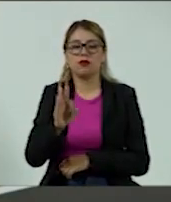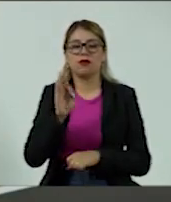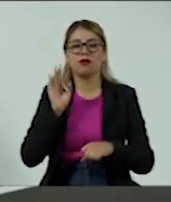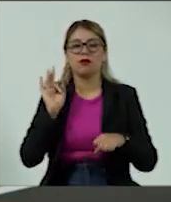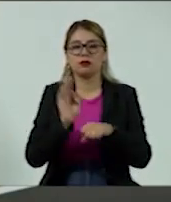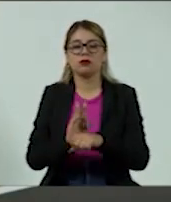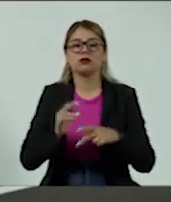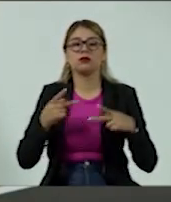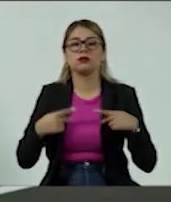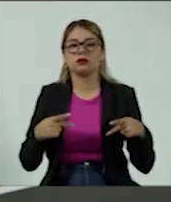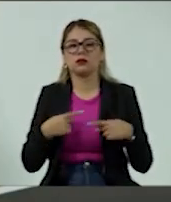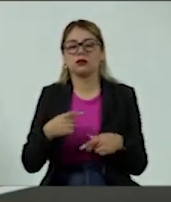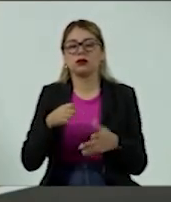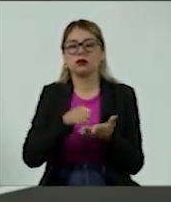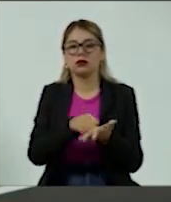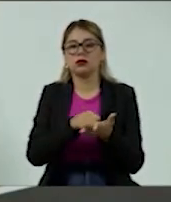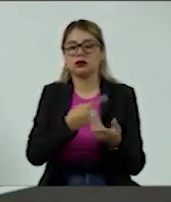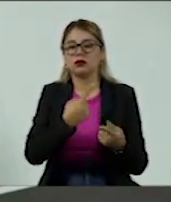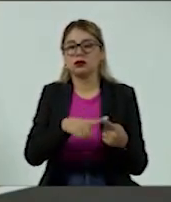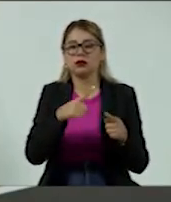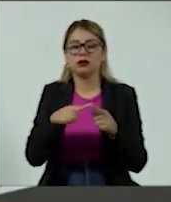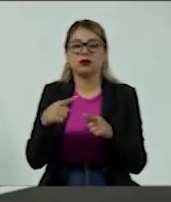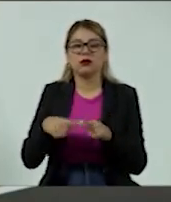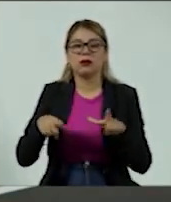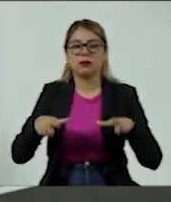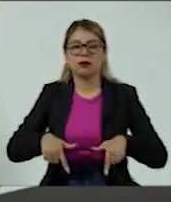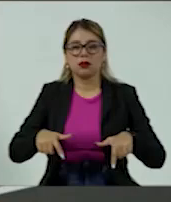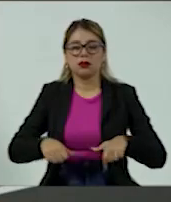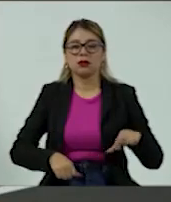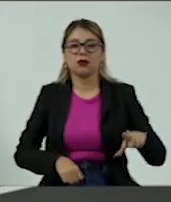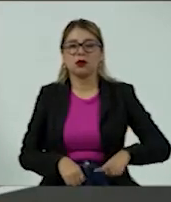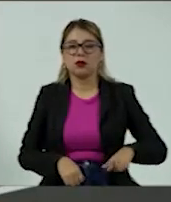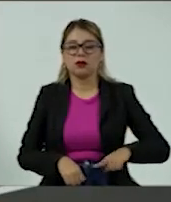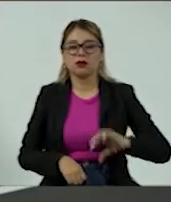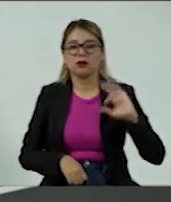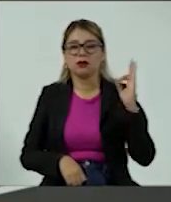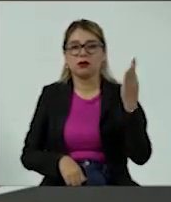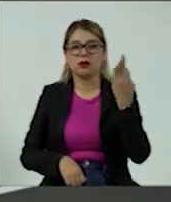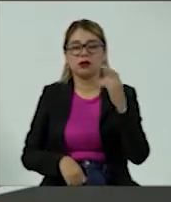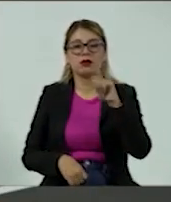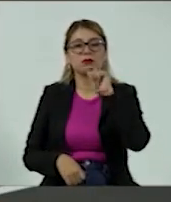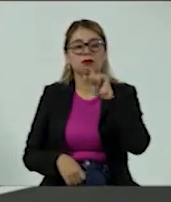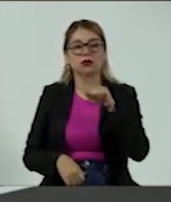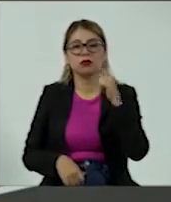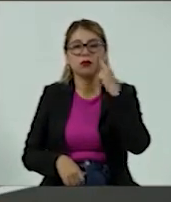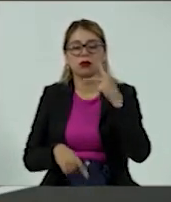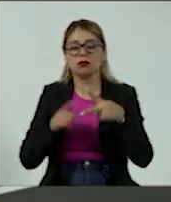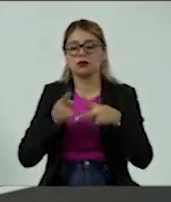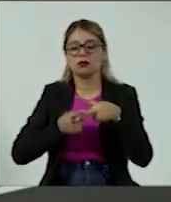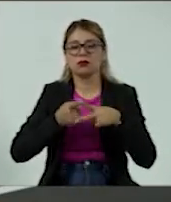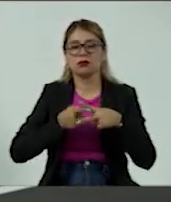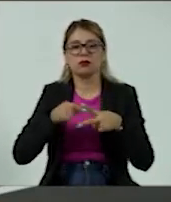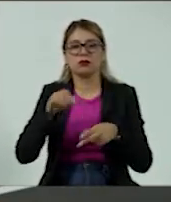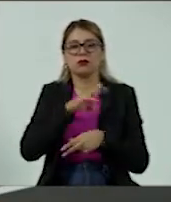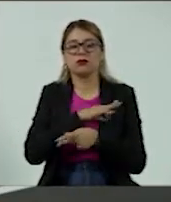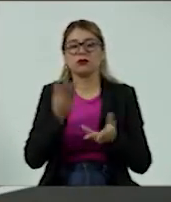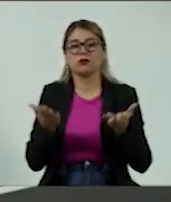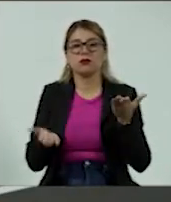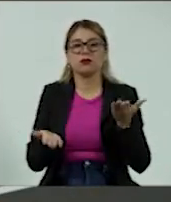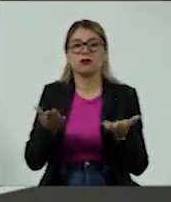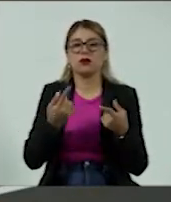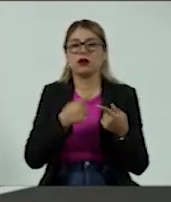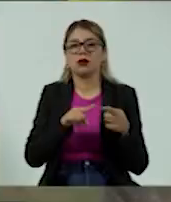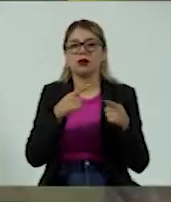de Servicios Financieros, que es una página del gobierno federal, ahí hay una calculadora que te permite comparar entre